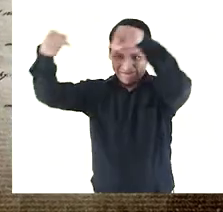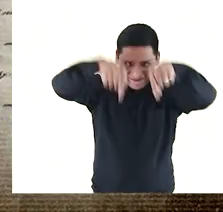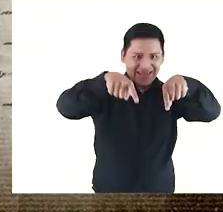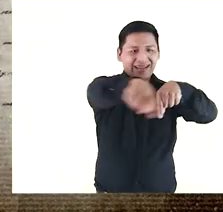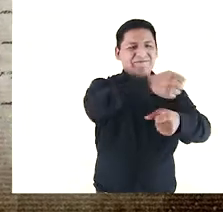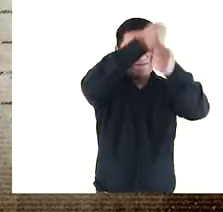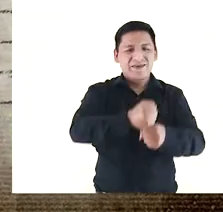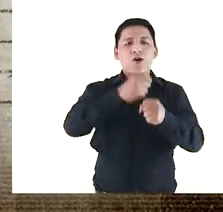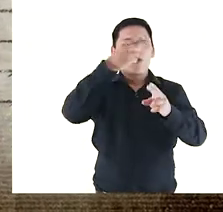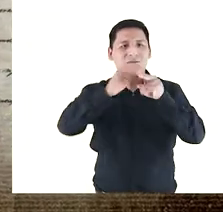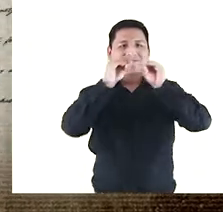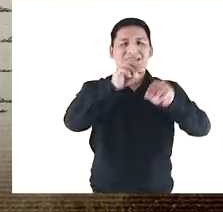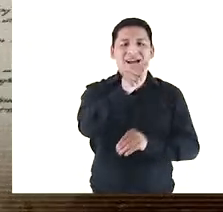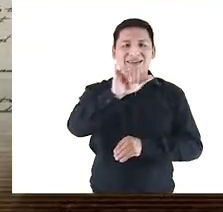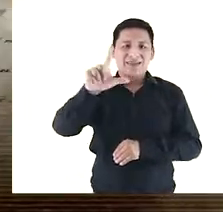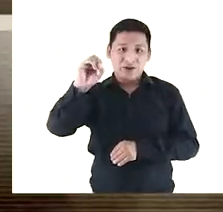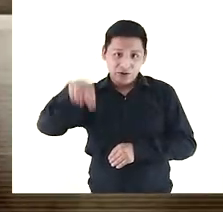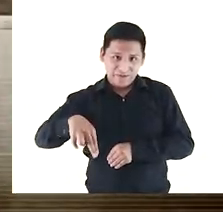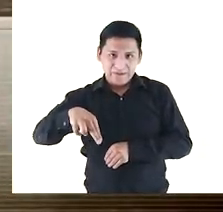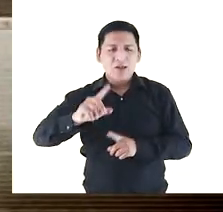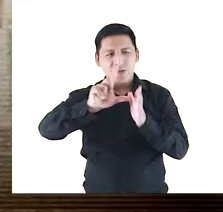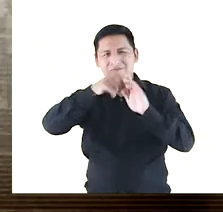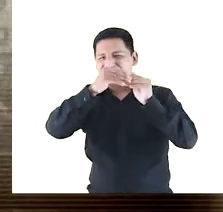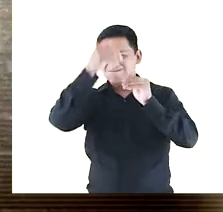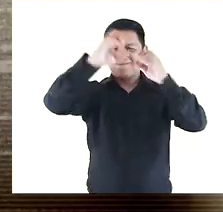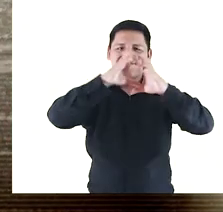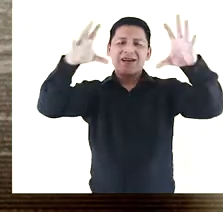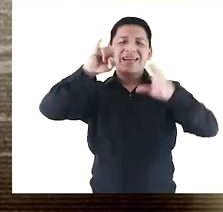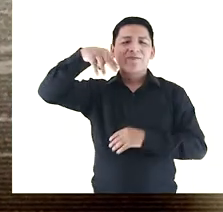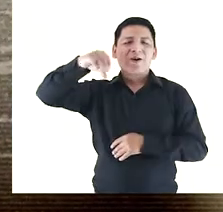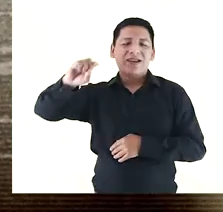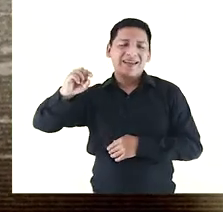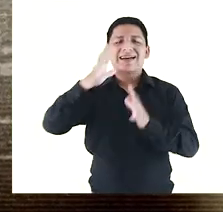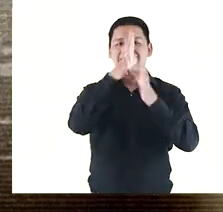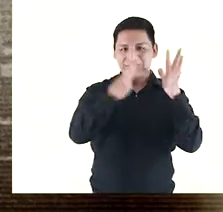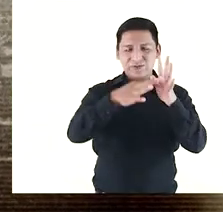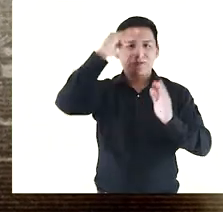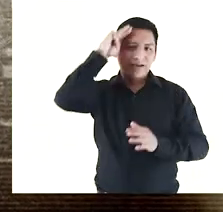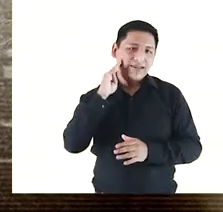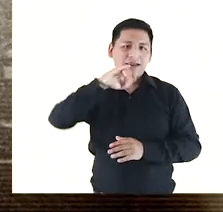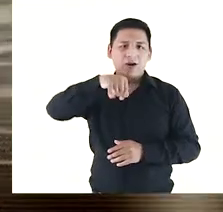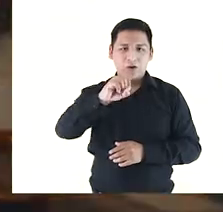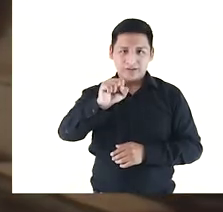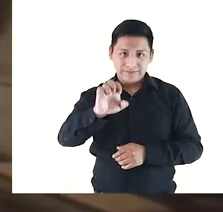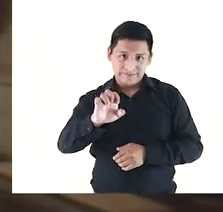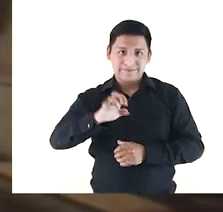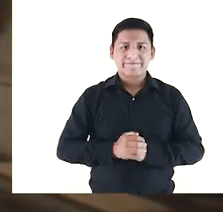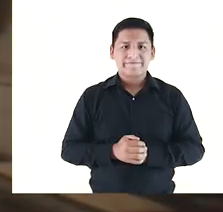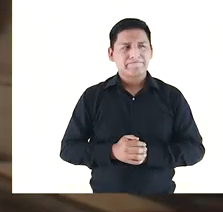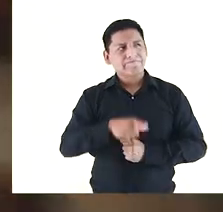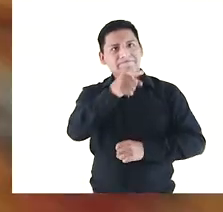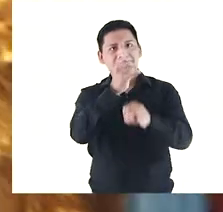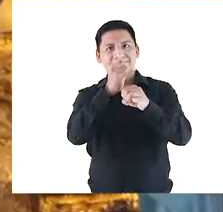Capuchinas de Madrid para fundarlo bajo el nombre de Aiyón. Ya había establecido por una visión de la Virgen Inmaculada, Jesús María